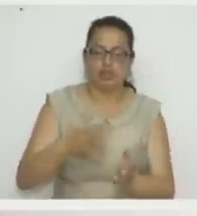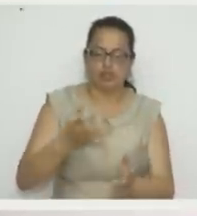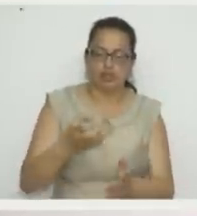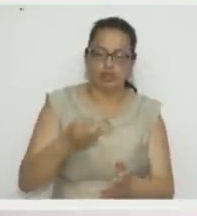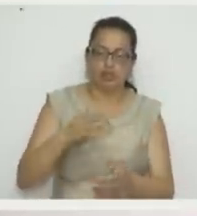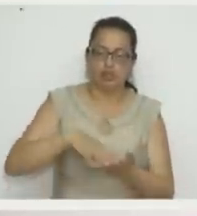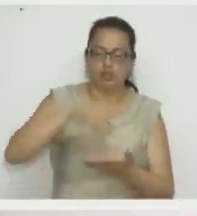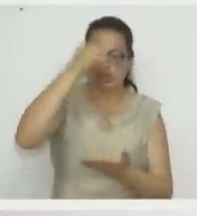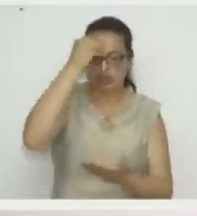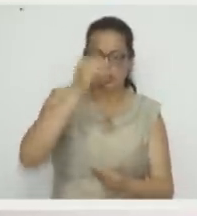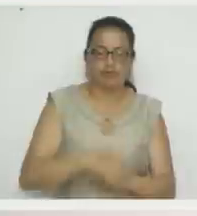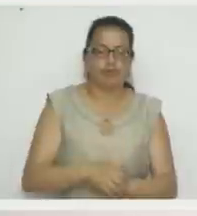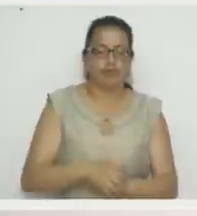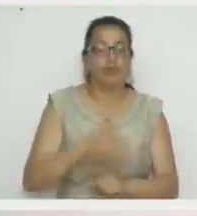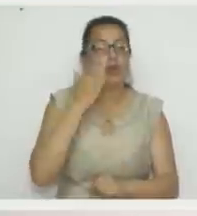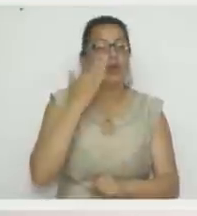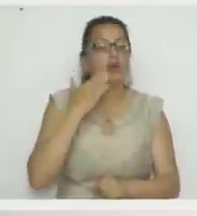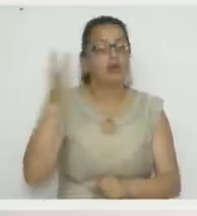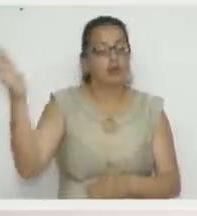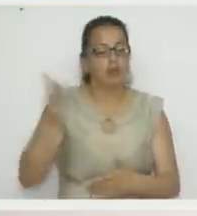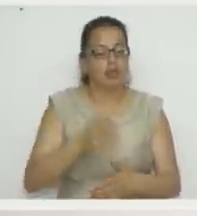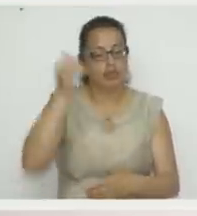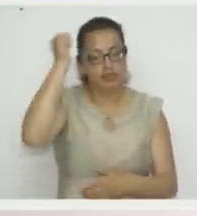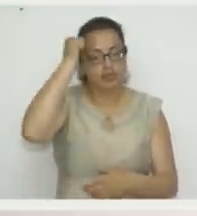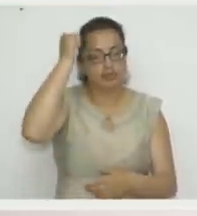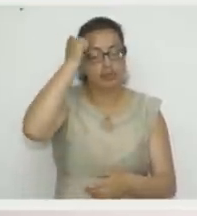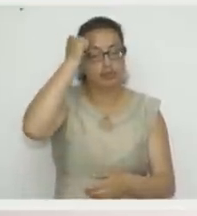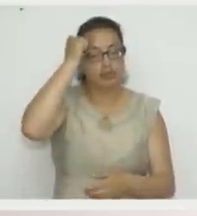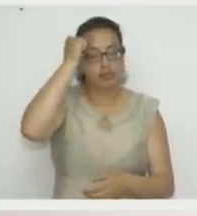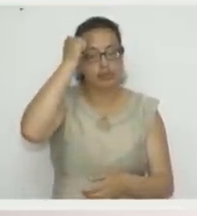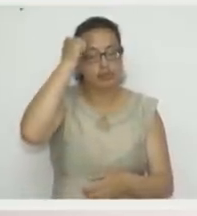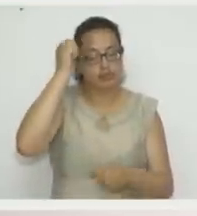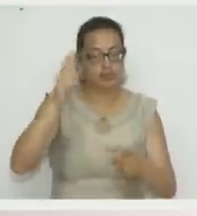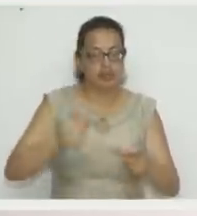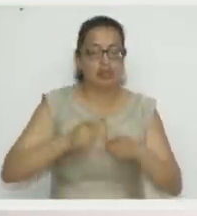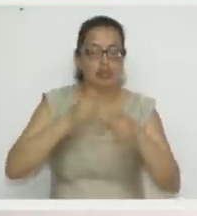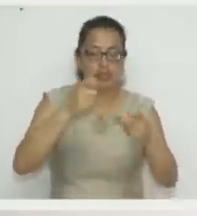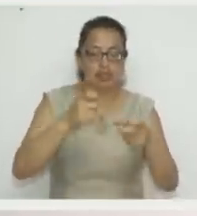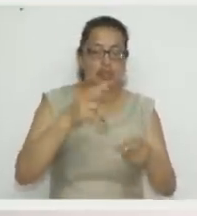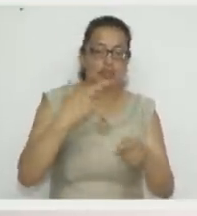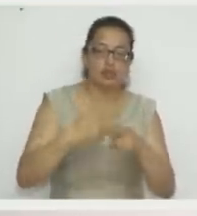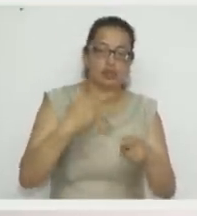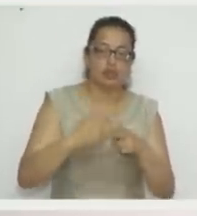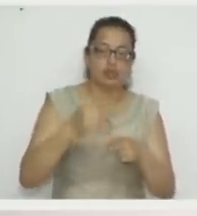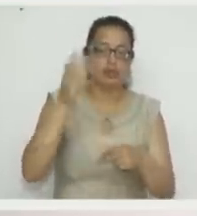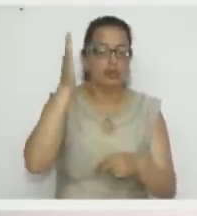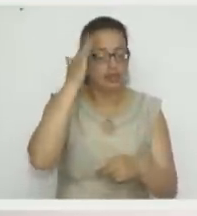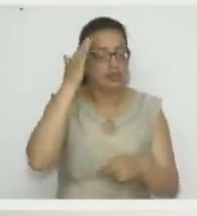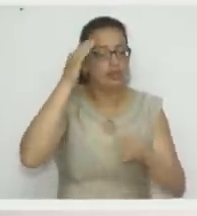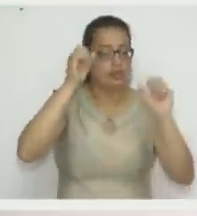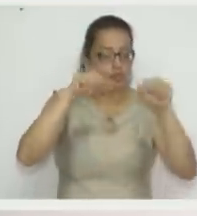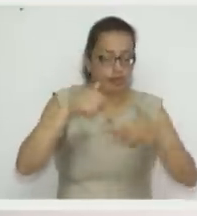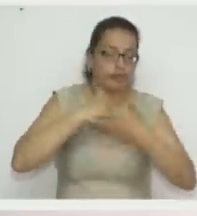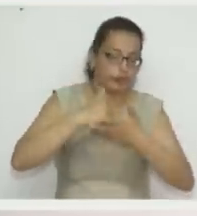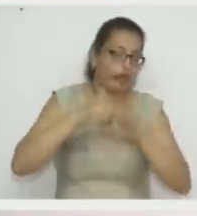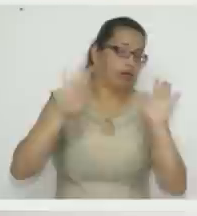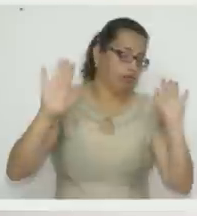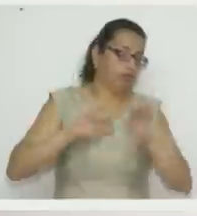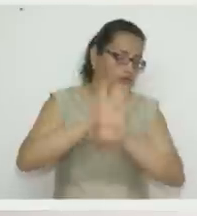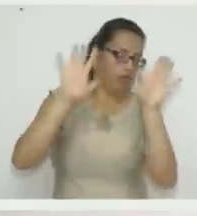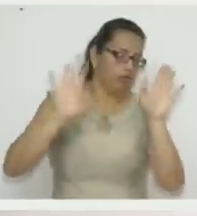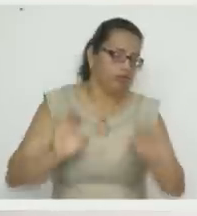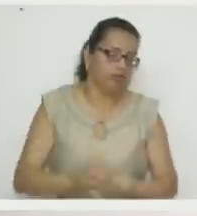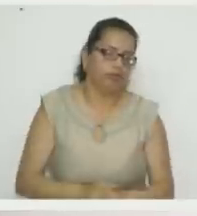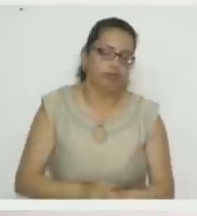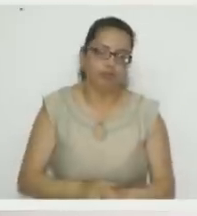Listo. Voy a, cuando vengan las profesoras, me regala su nombre y estoy pendiente para ver si se le puede ayudar. ¿Cómo es su